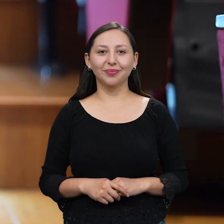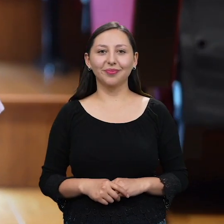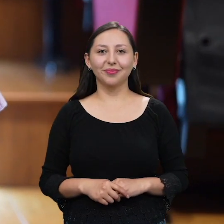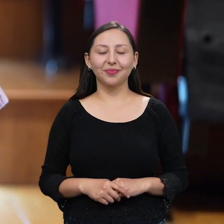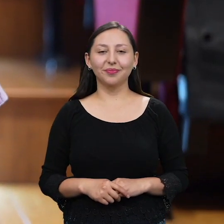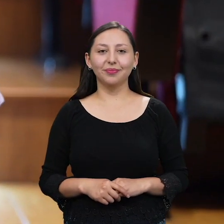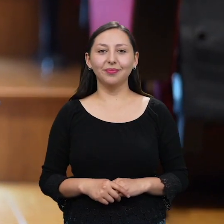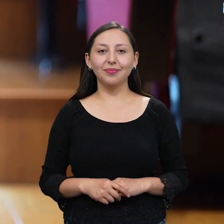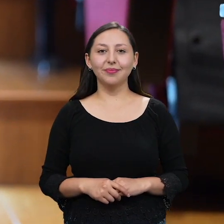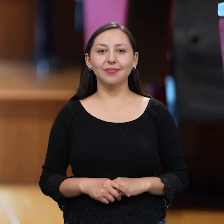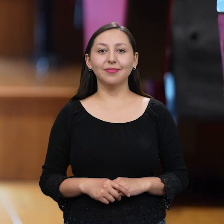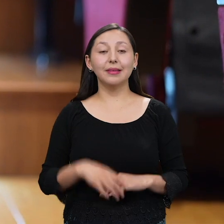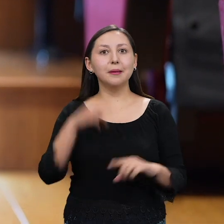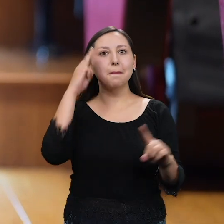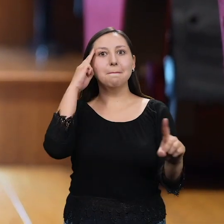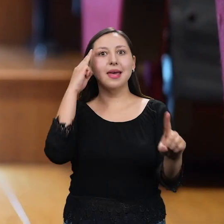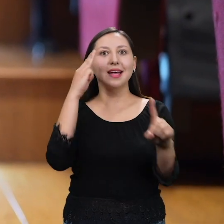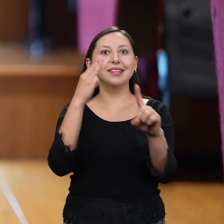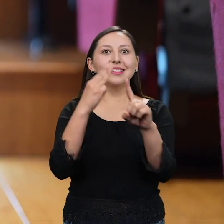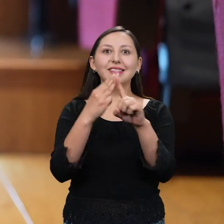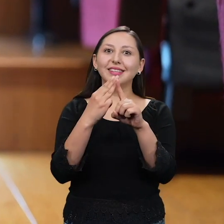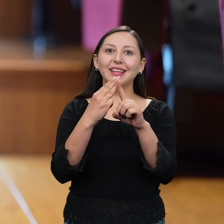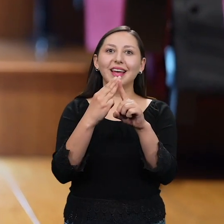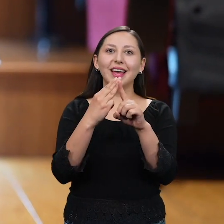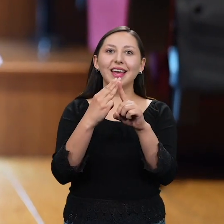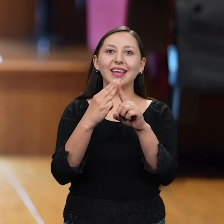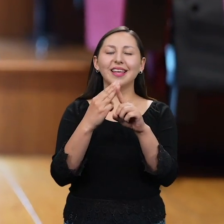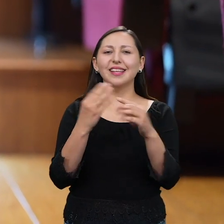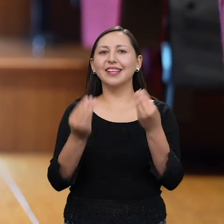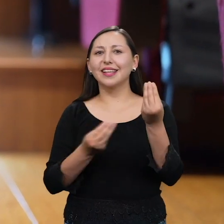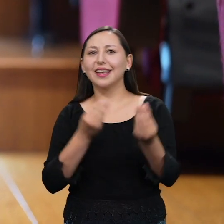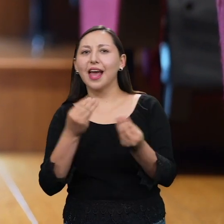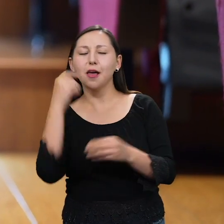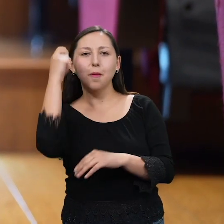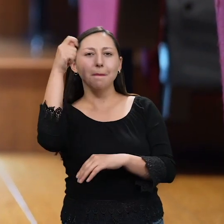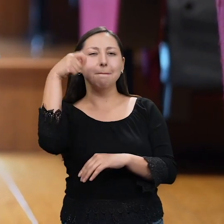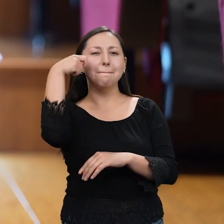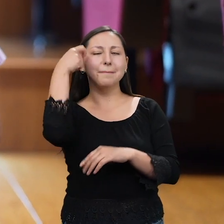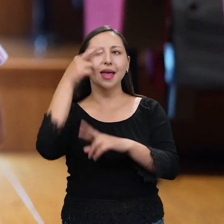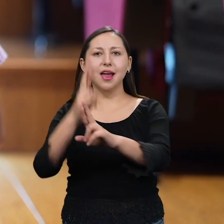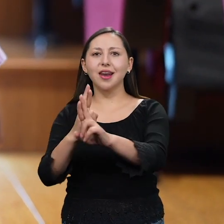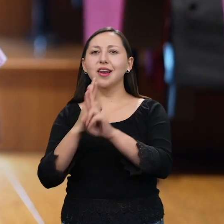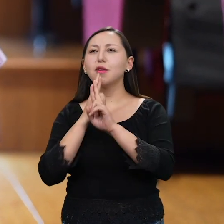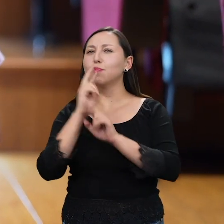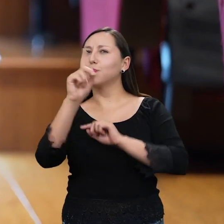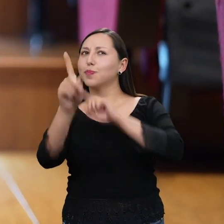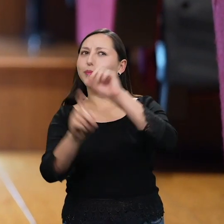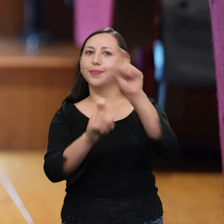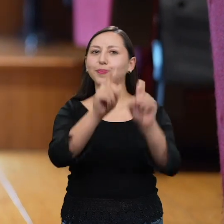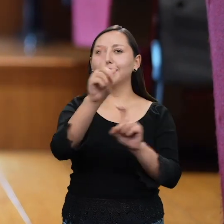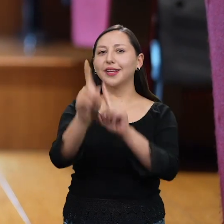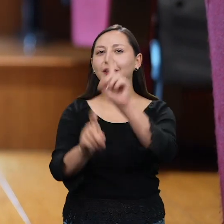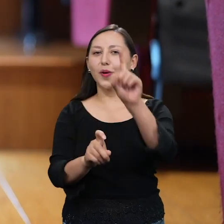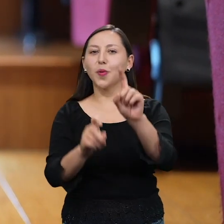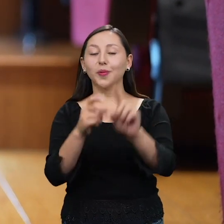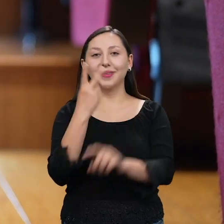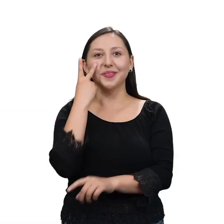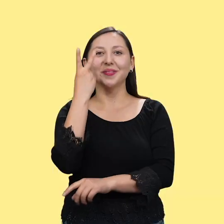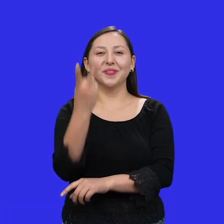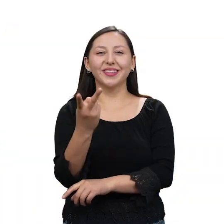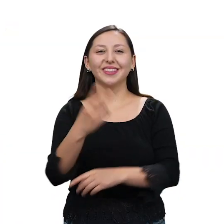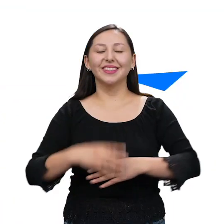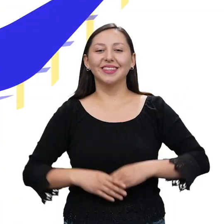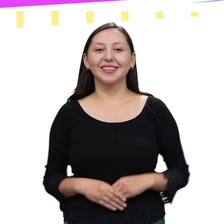¡Ah! Es un mensaje de Sebas. Es un video. Debe ser la respuesta a mi pregunta. Lo voy a ver.